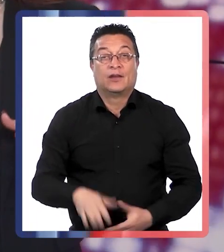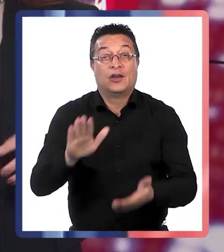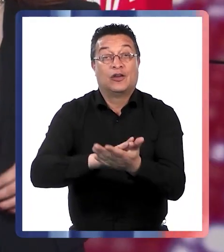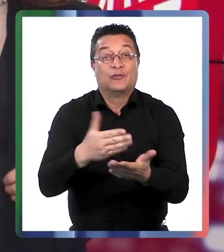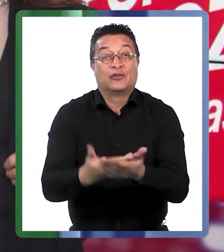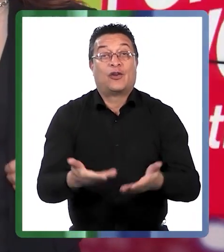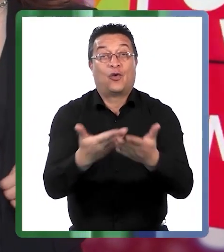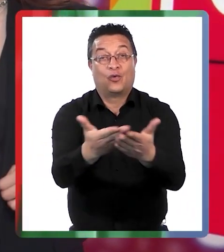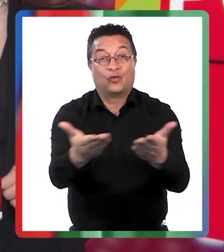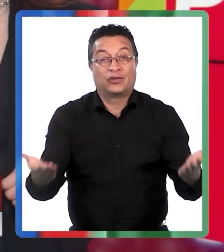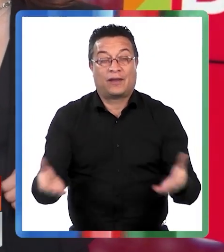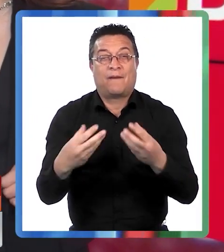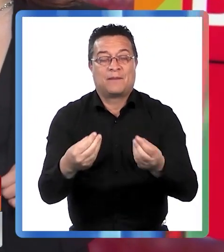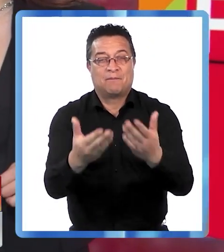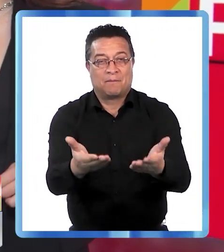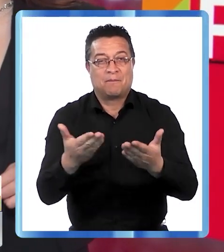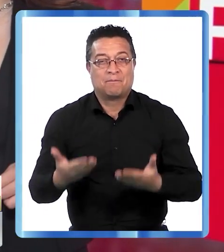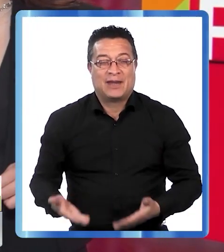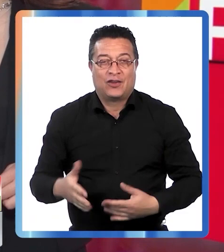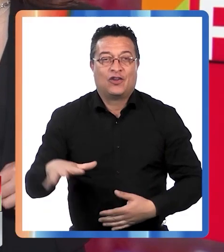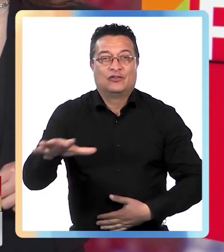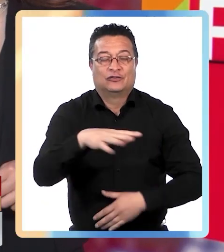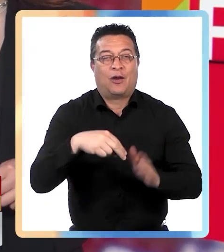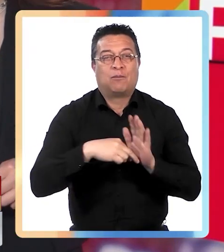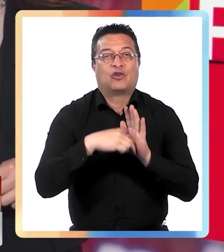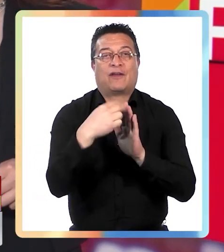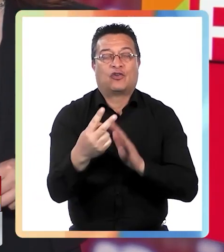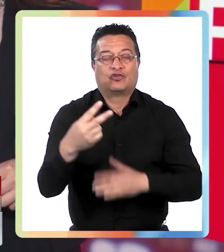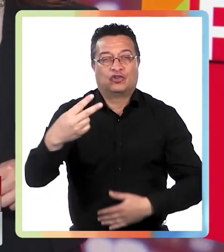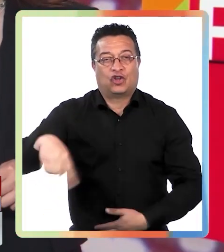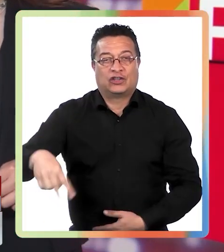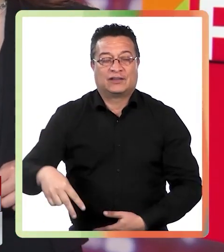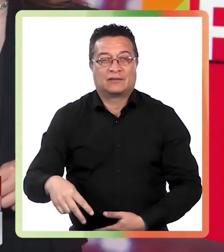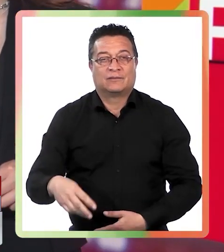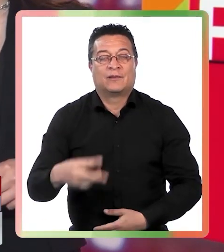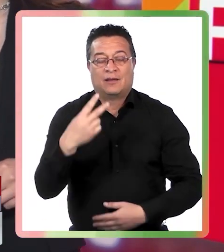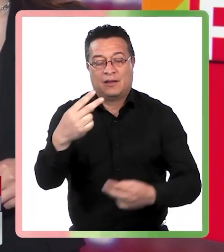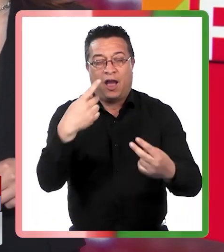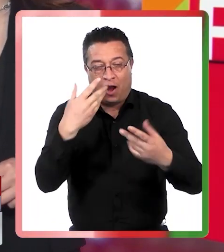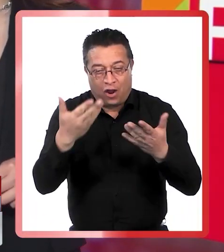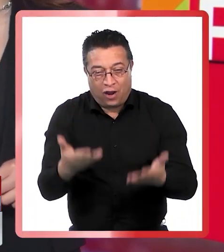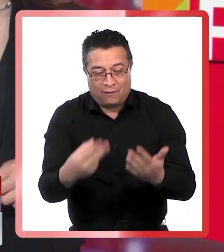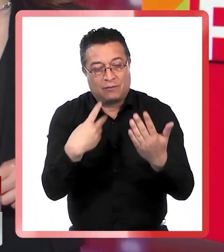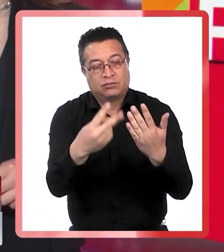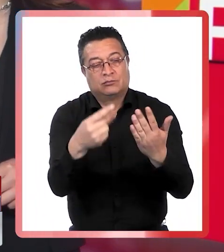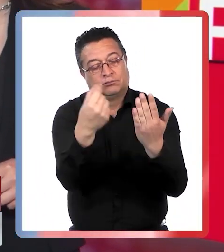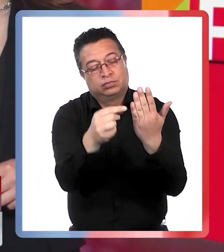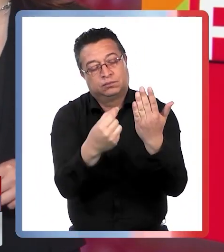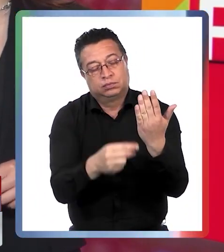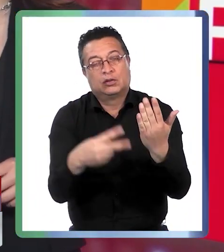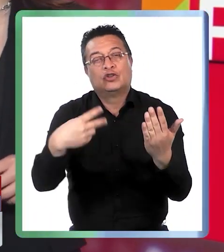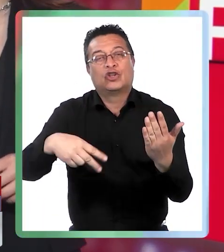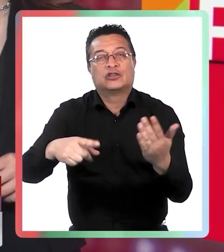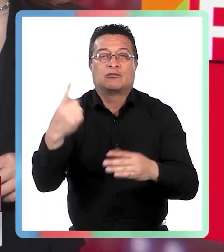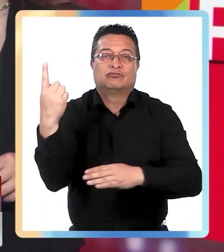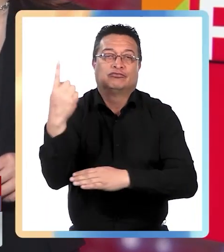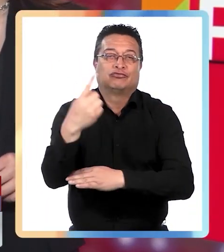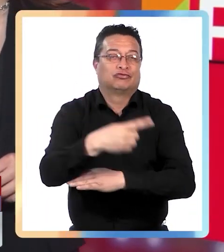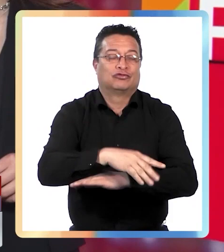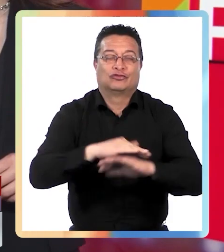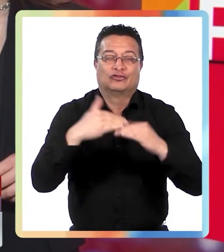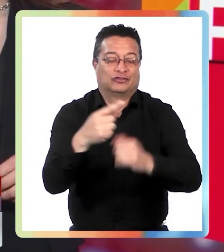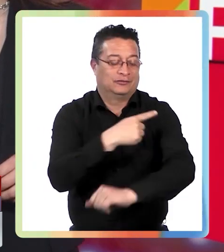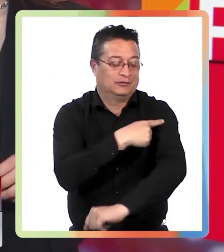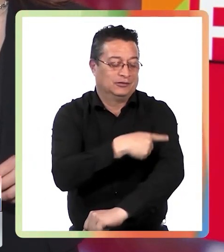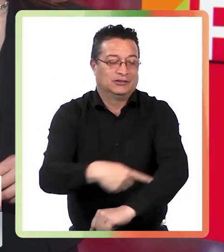¿Qué tal? ¿Cómo están ustedes? Sean muy bienvenidos y bienvenidas a Portavoz Noticias. Acompáñennos a una nueva revisión informativa de toda la actualidad